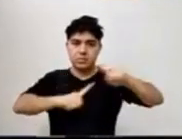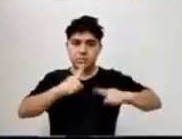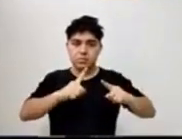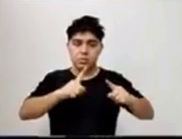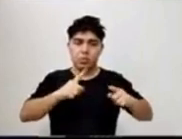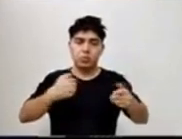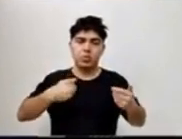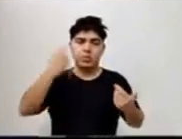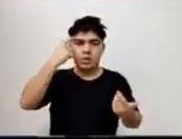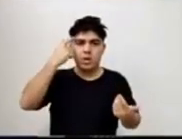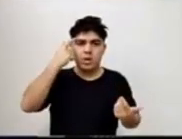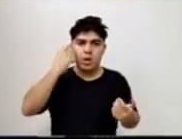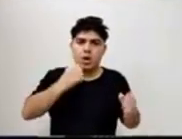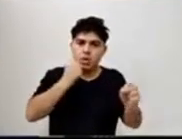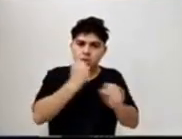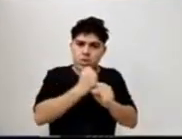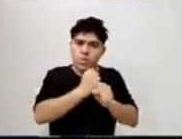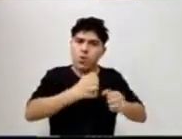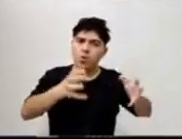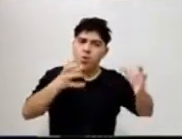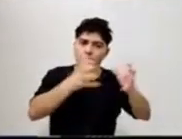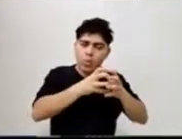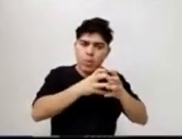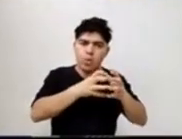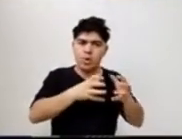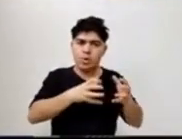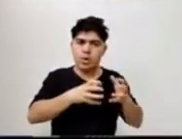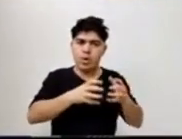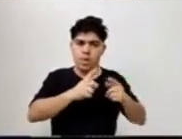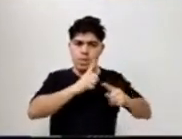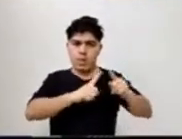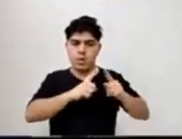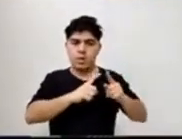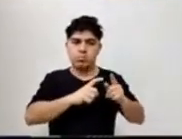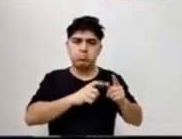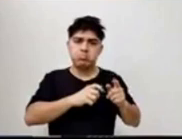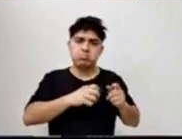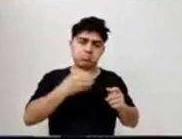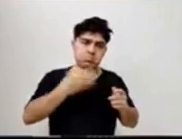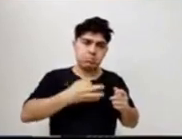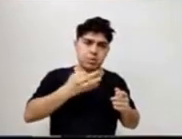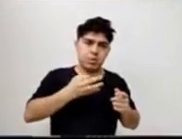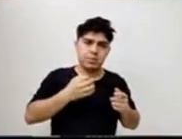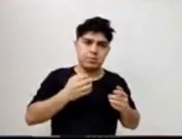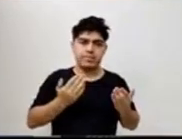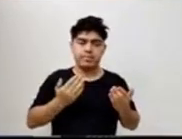Yo creo que hemos sabido trabajar con un cuerpo, un cuerpo deliberante, eso bueno hace que